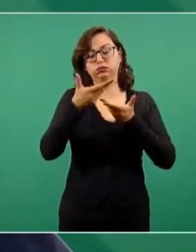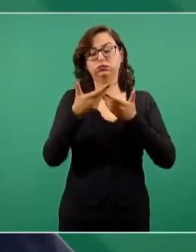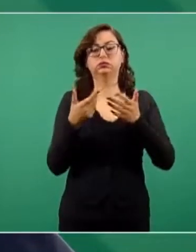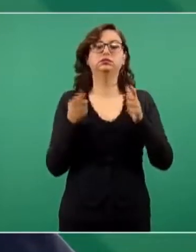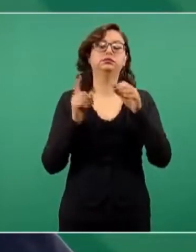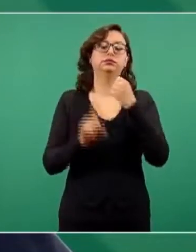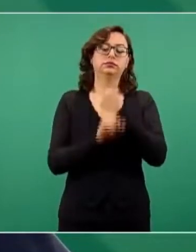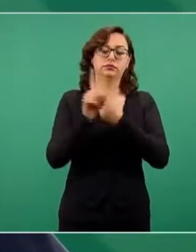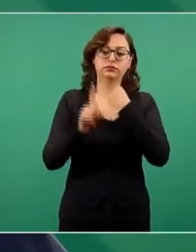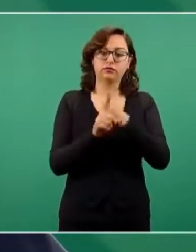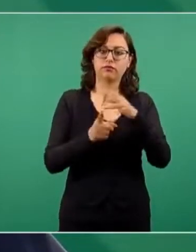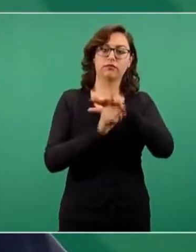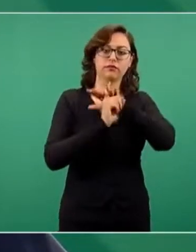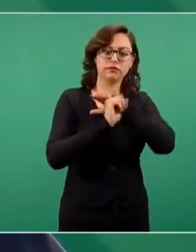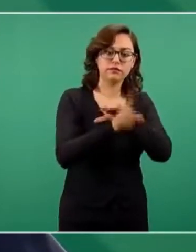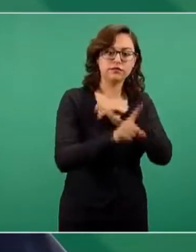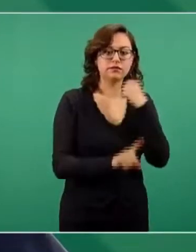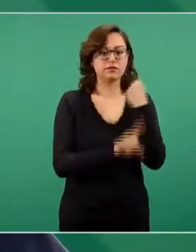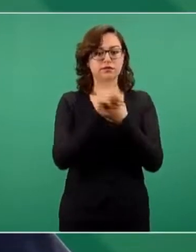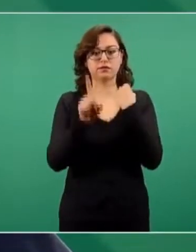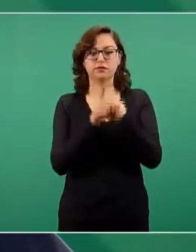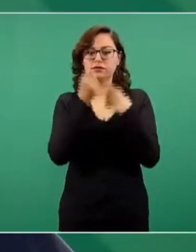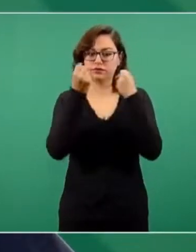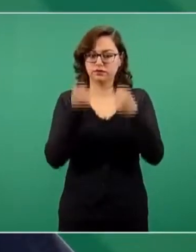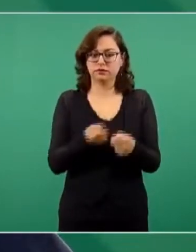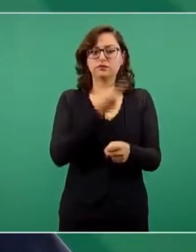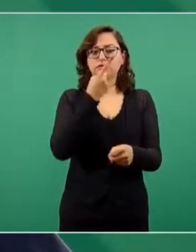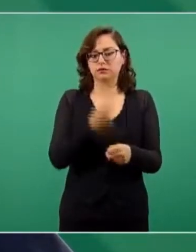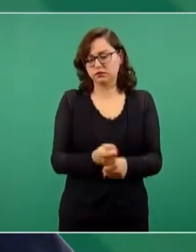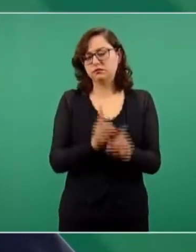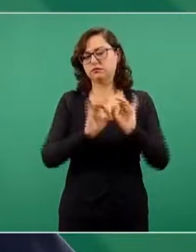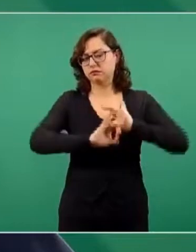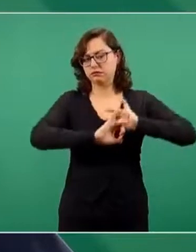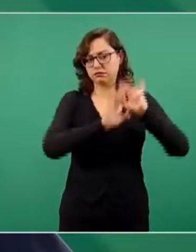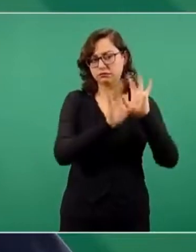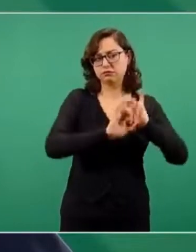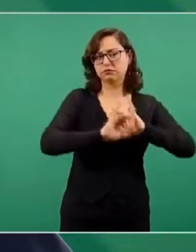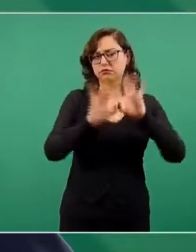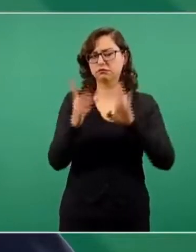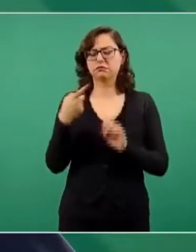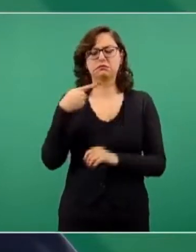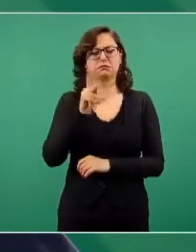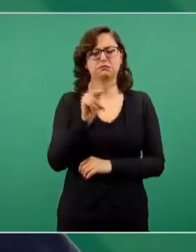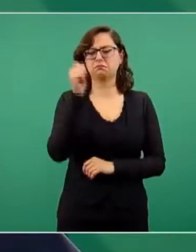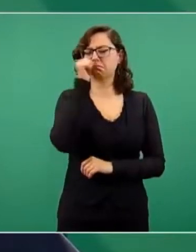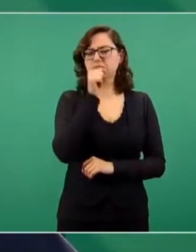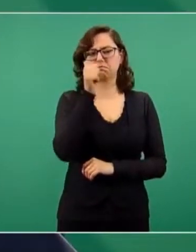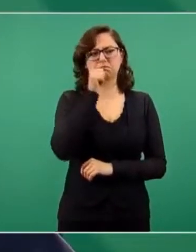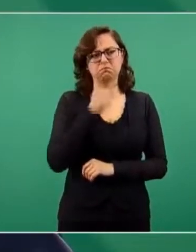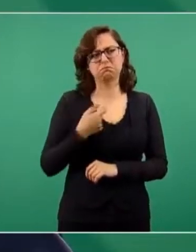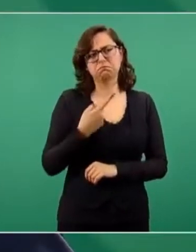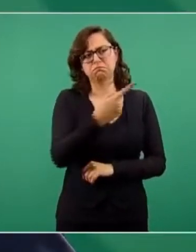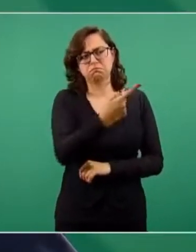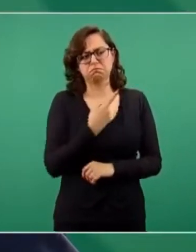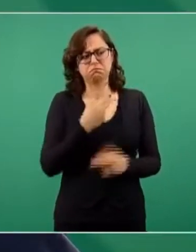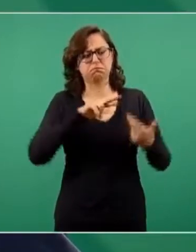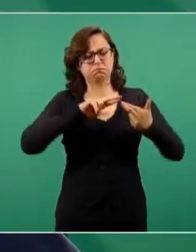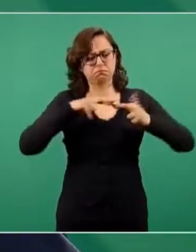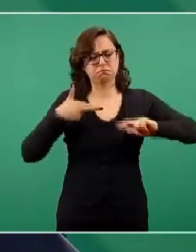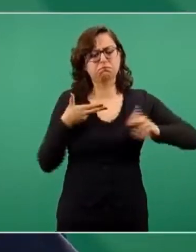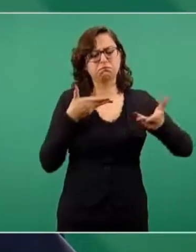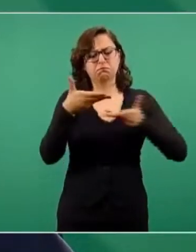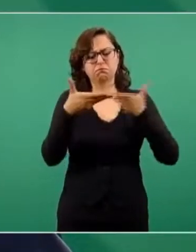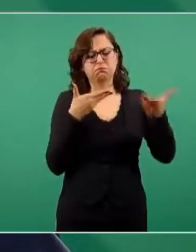Sin embargo, hubo muy buena relación, entendimiento y esto fue bueno